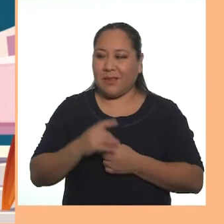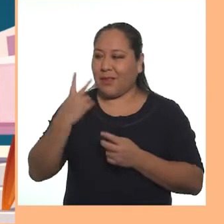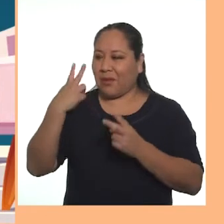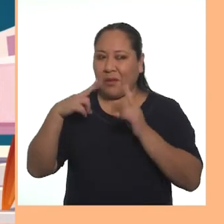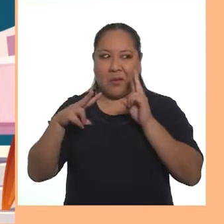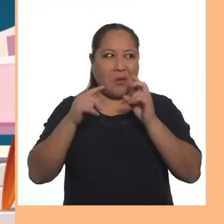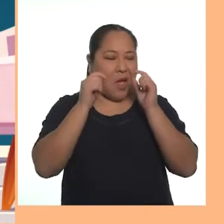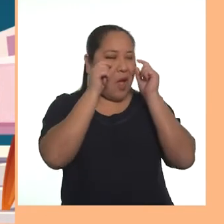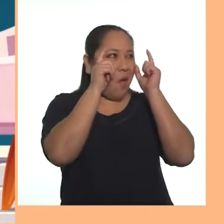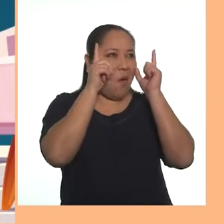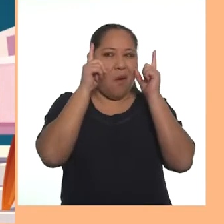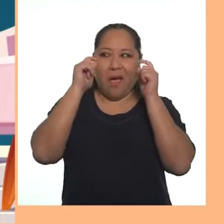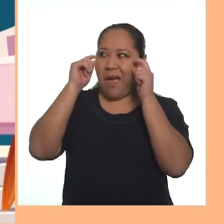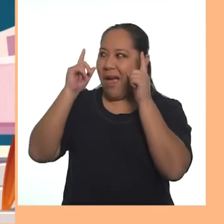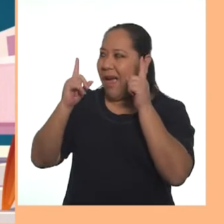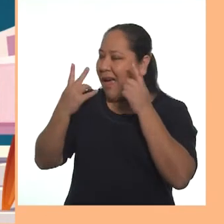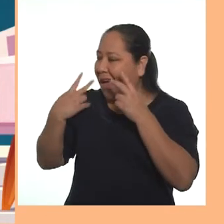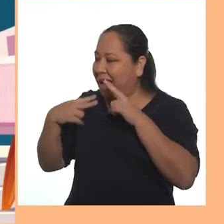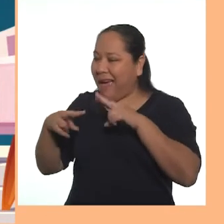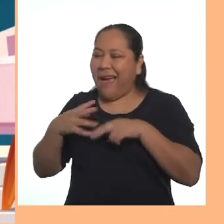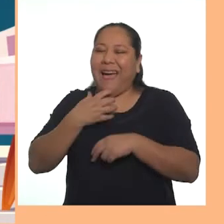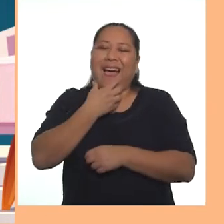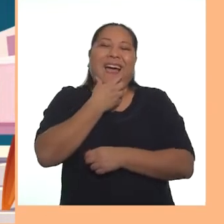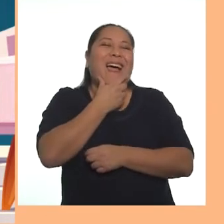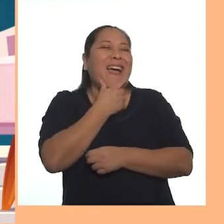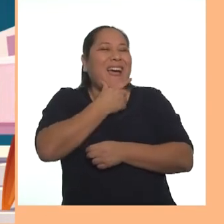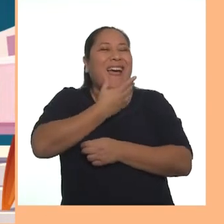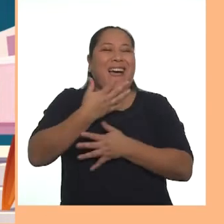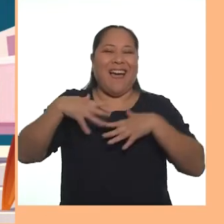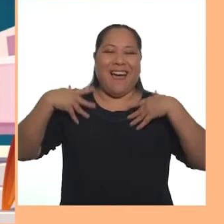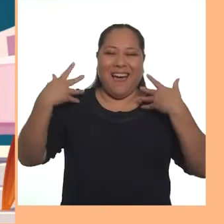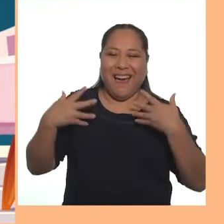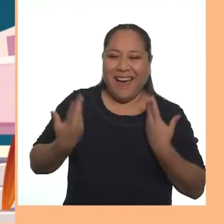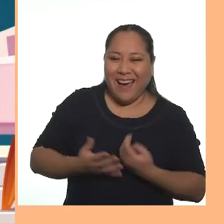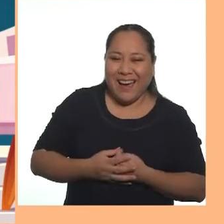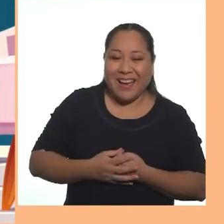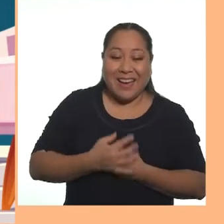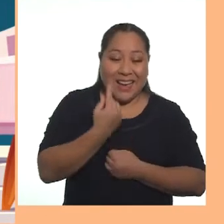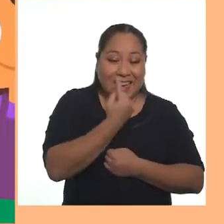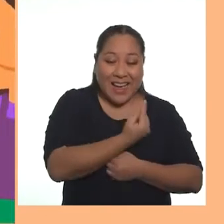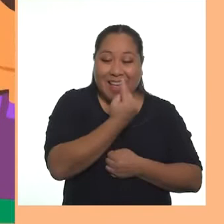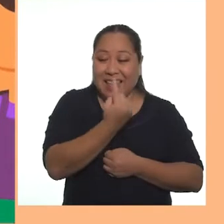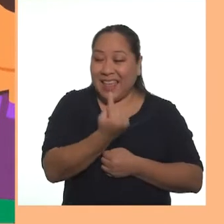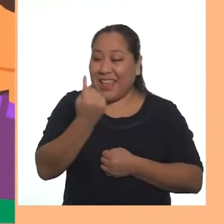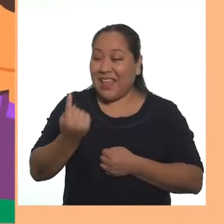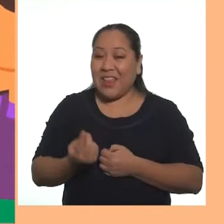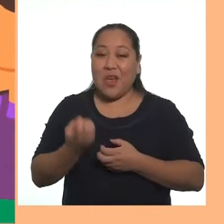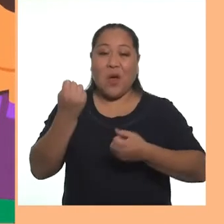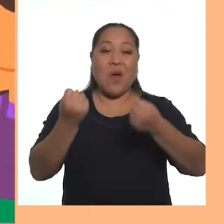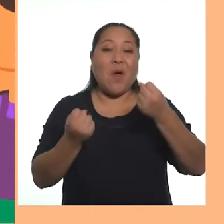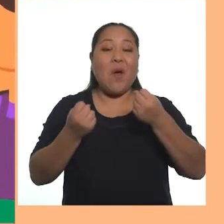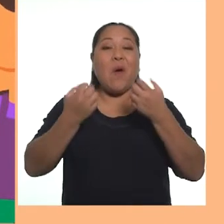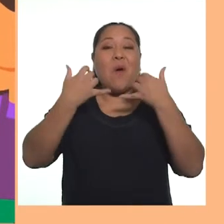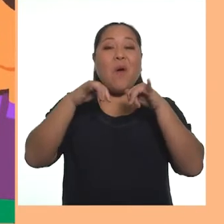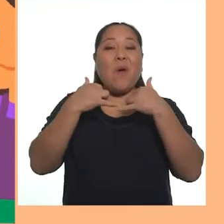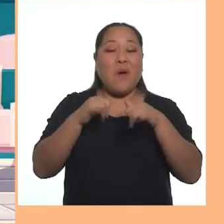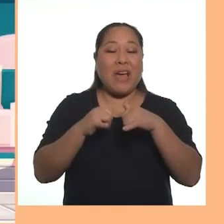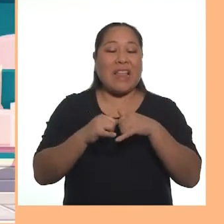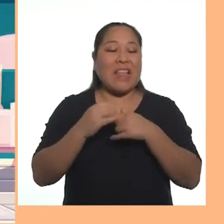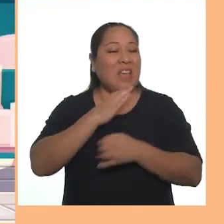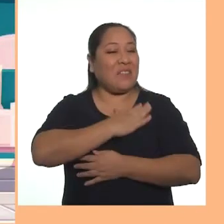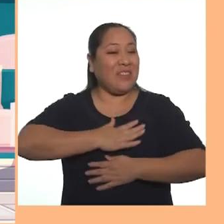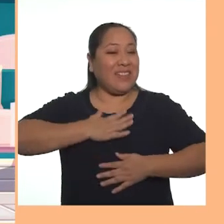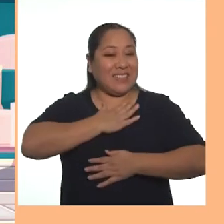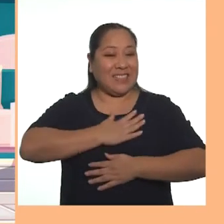todos se miraron sorprendidos y se rieron muy felices porque cada uno tenía un